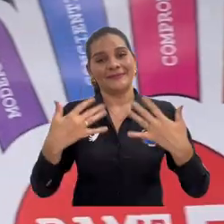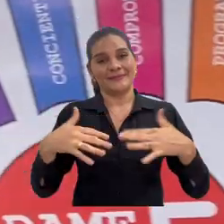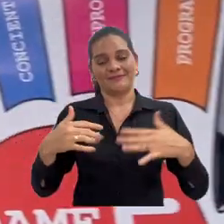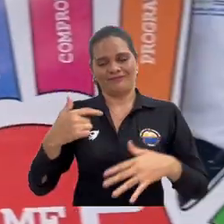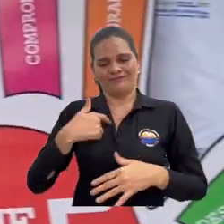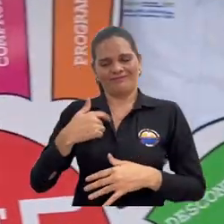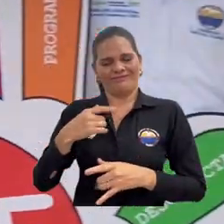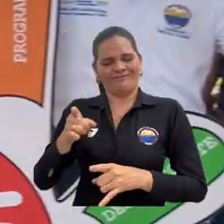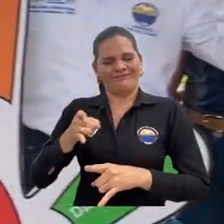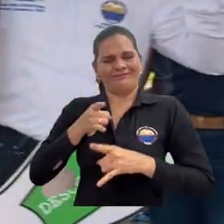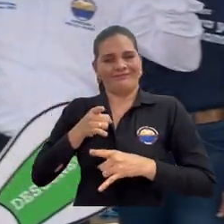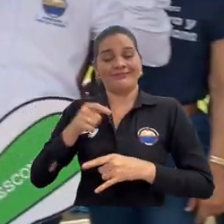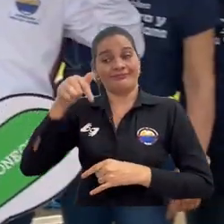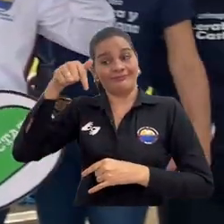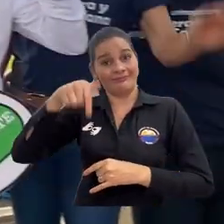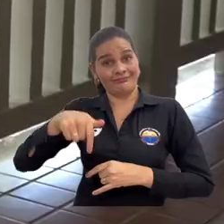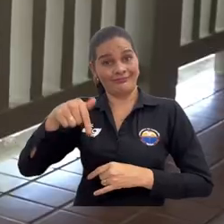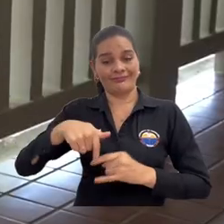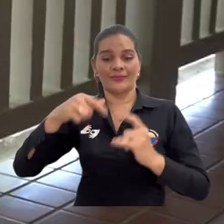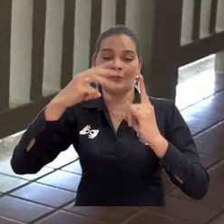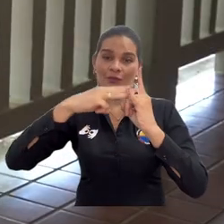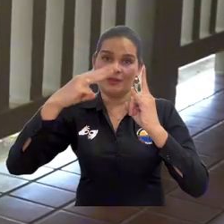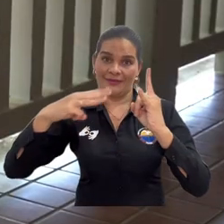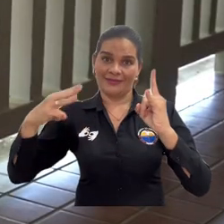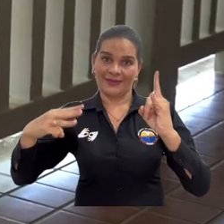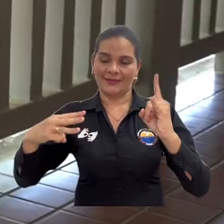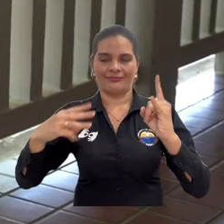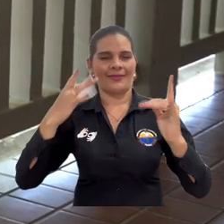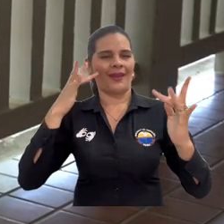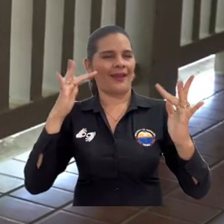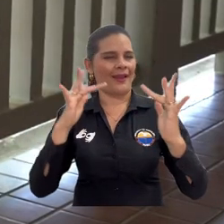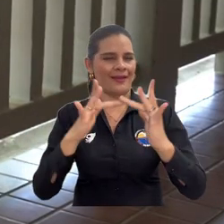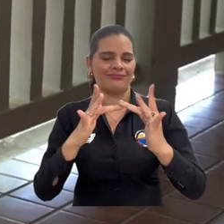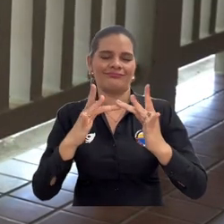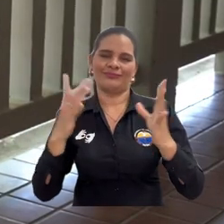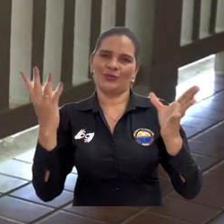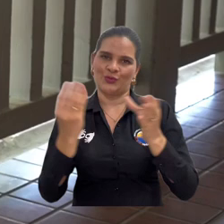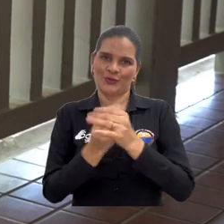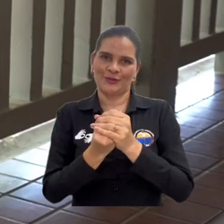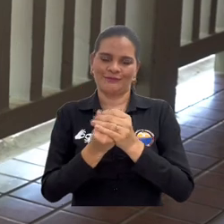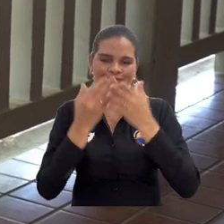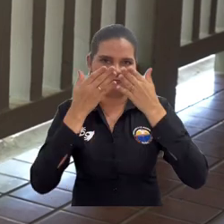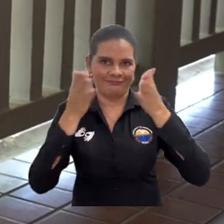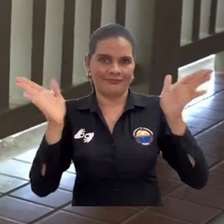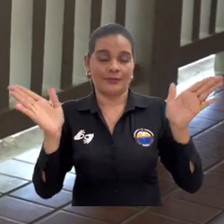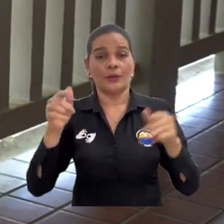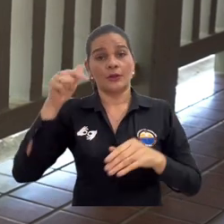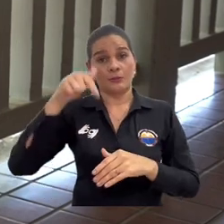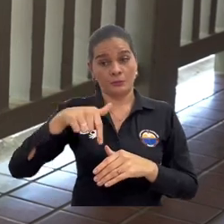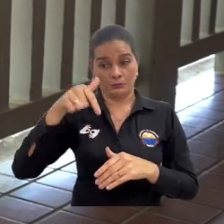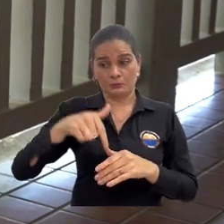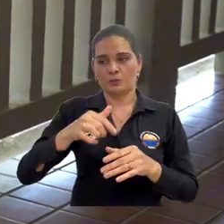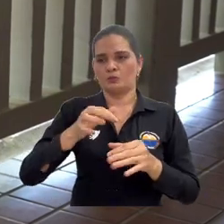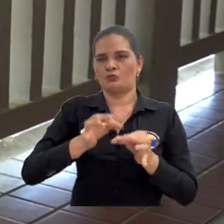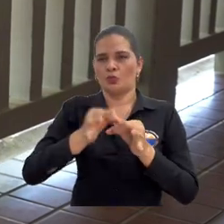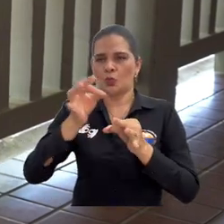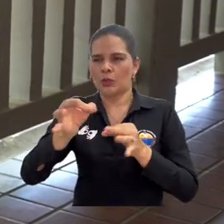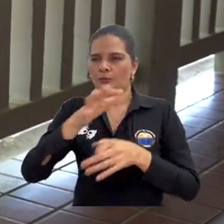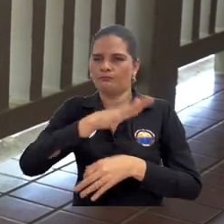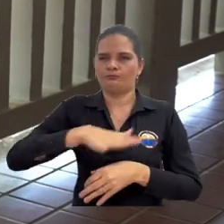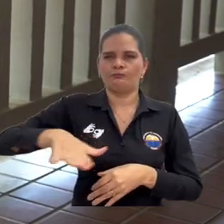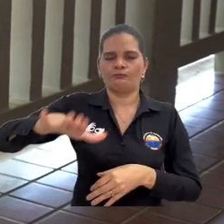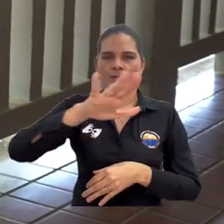Me motivaron porque es una universidad para todo el mundo, más reconocida aquí en el